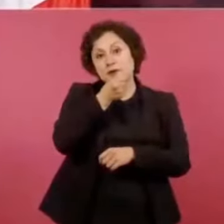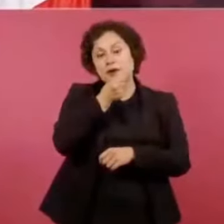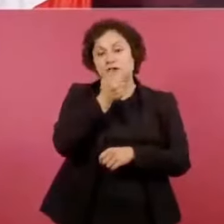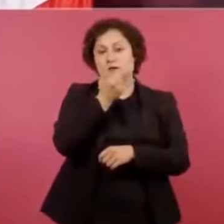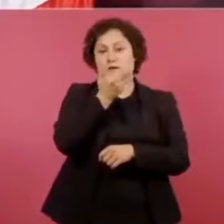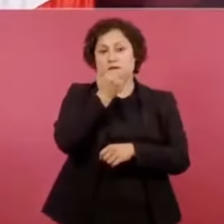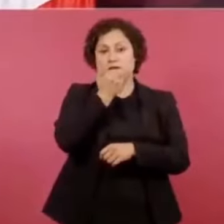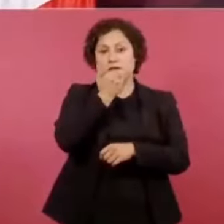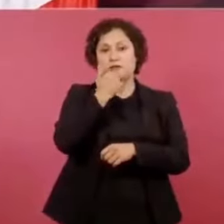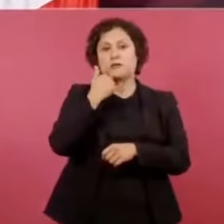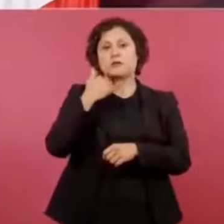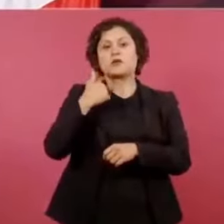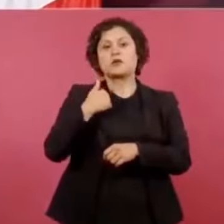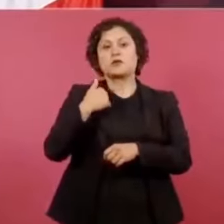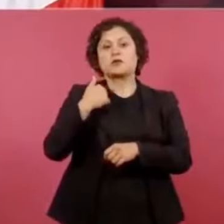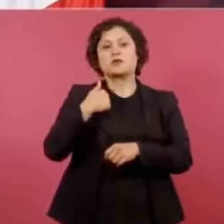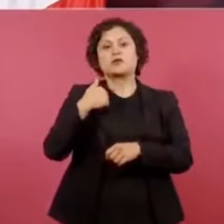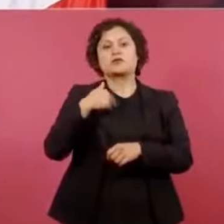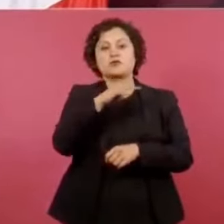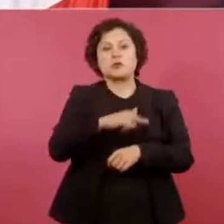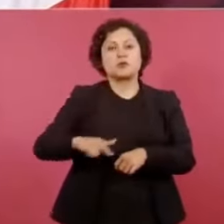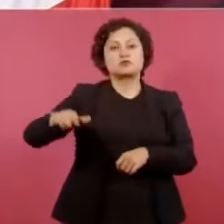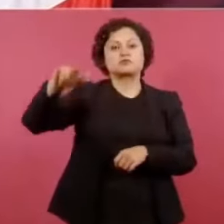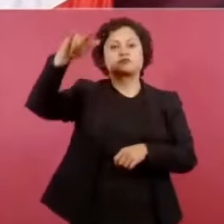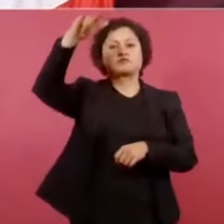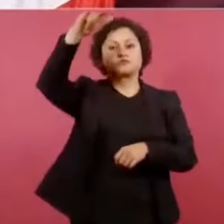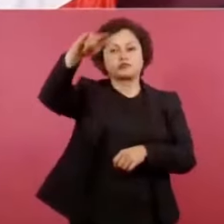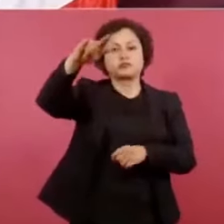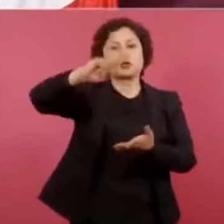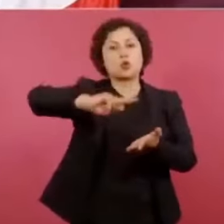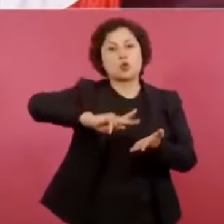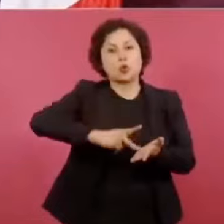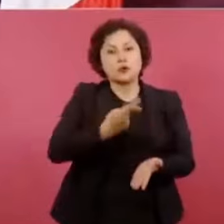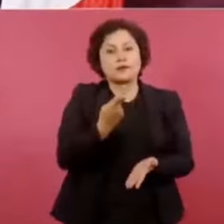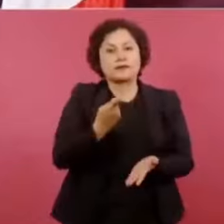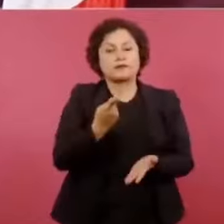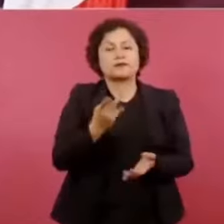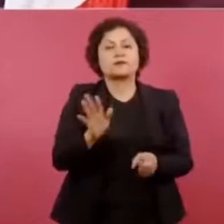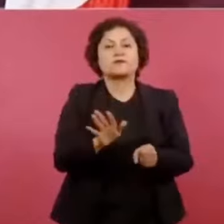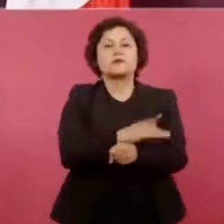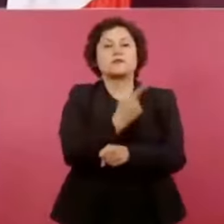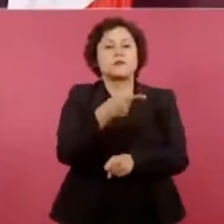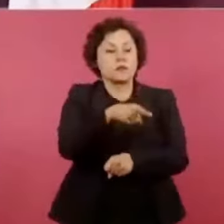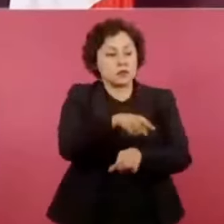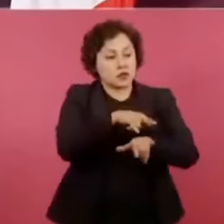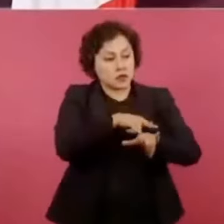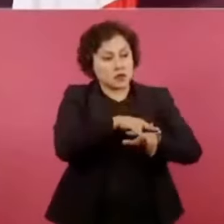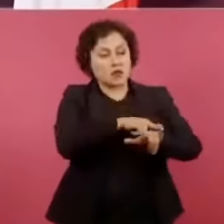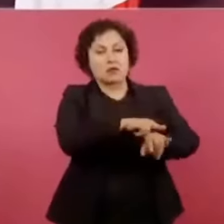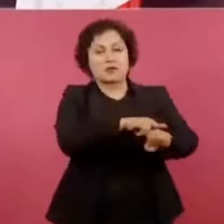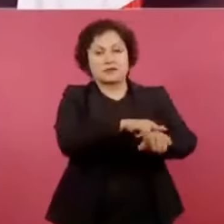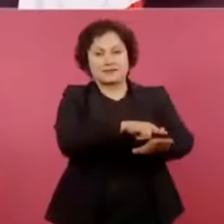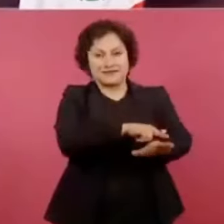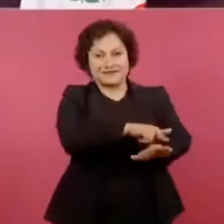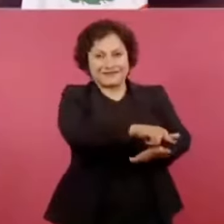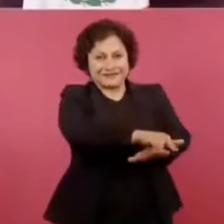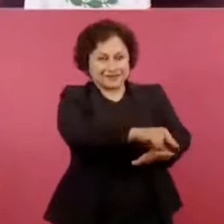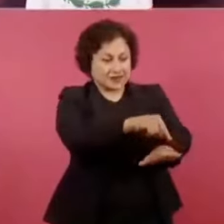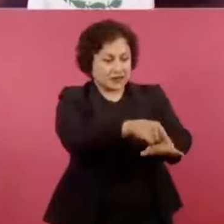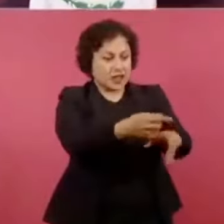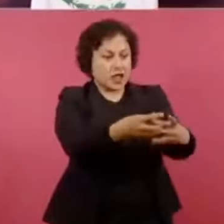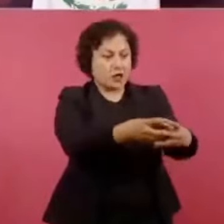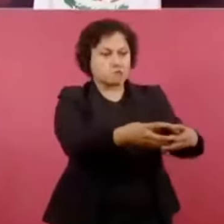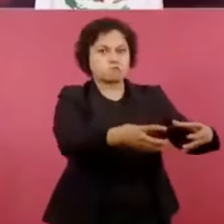en el aeropuerto hay un bache que es un cráter, esto así para que todo el mundo lo